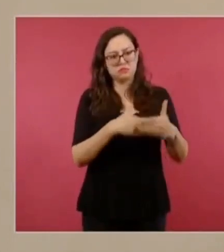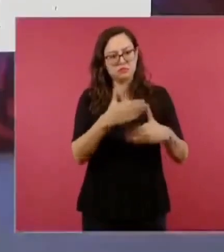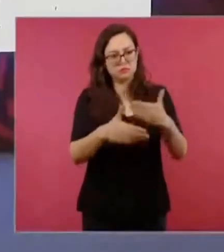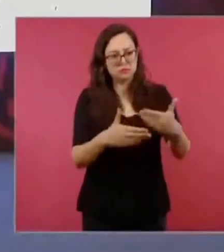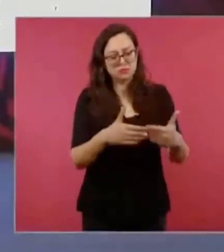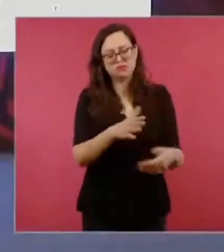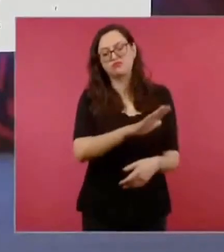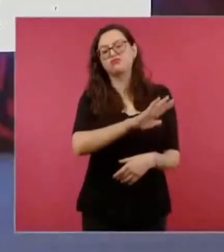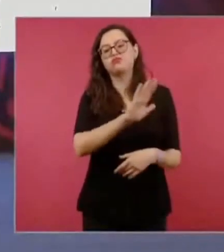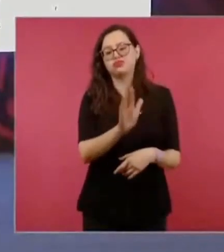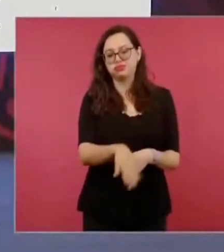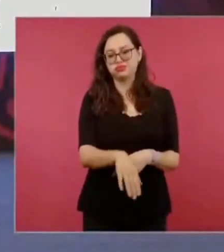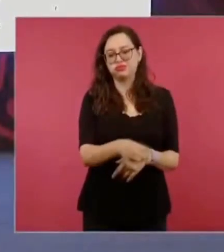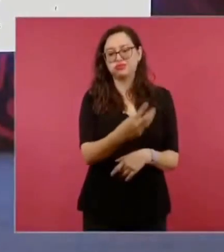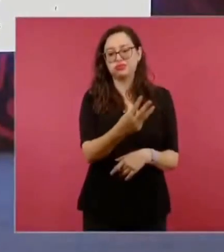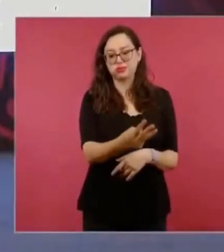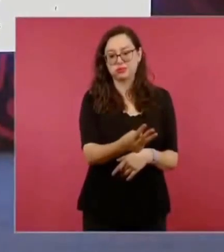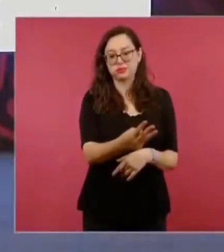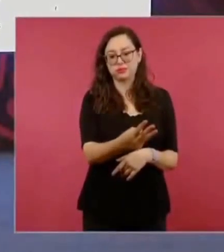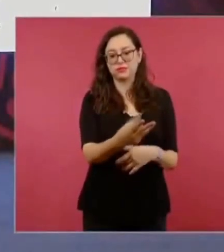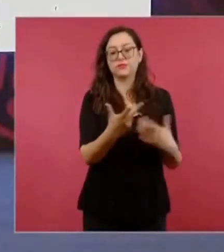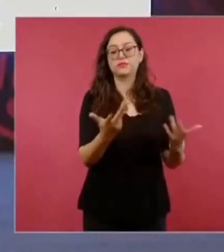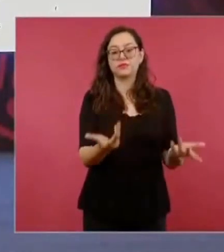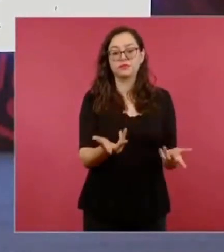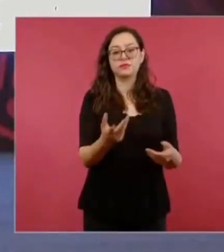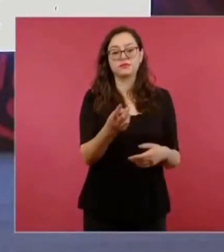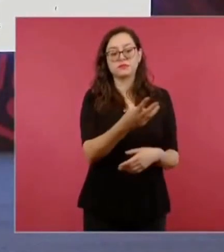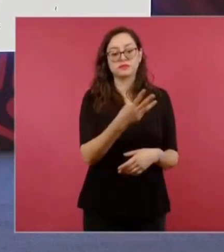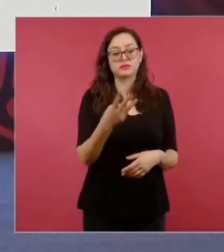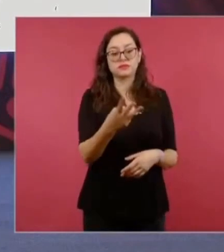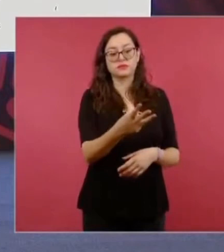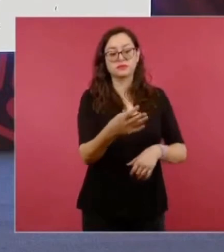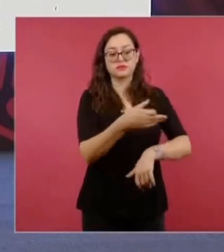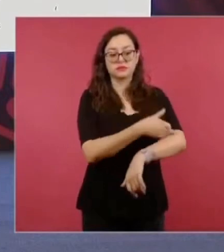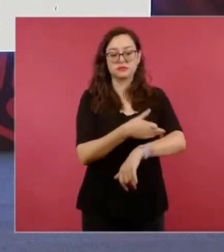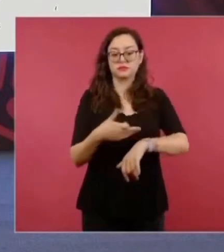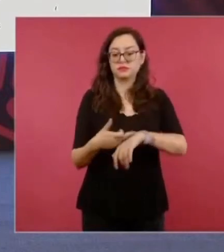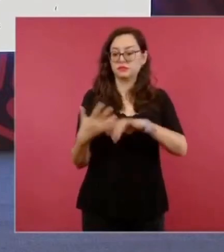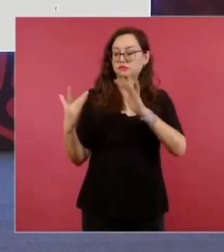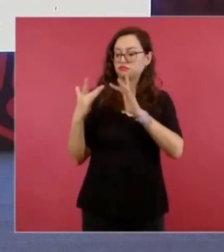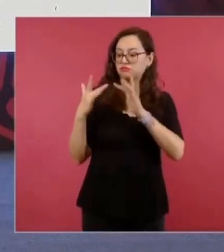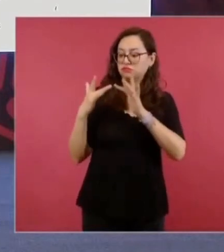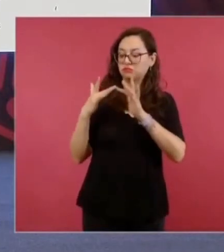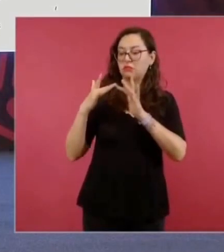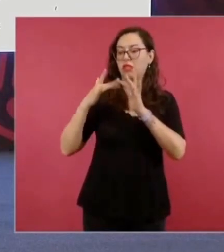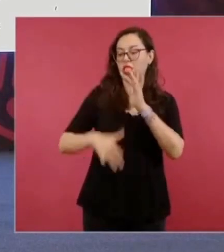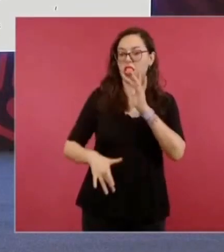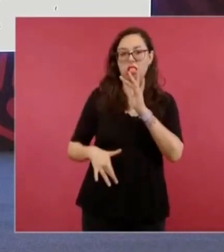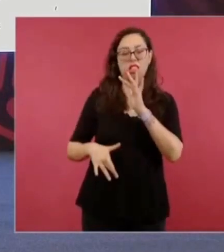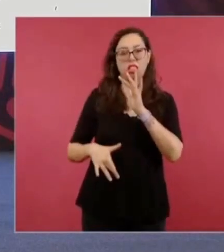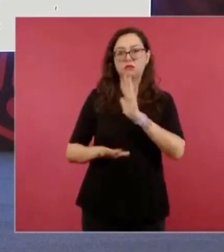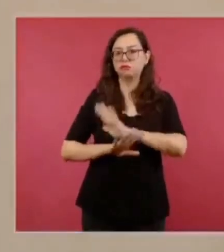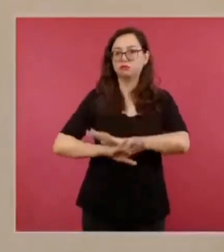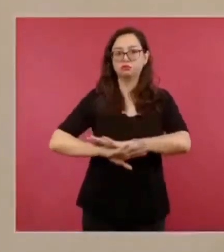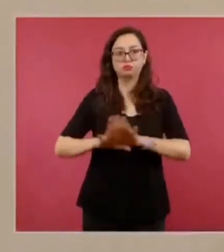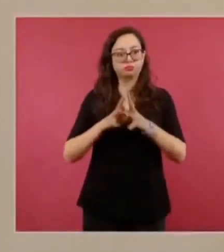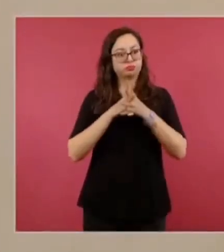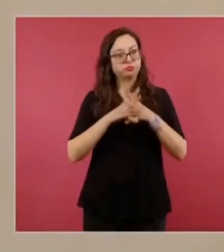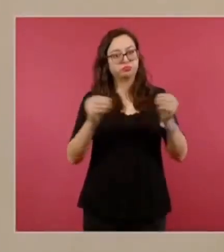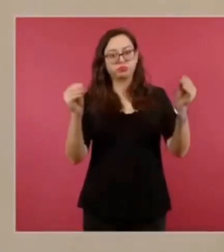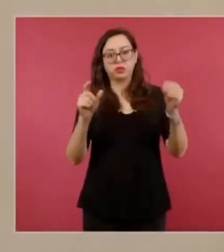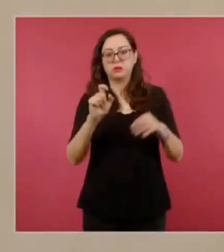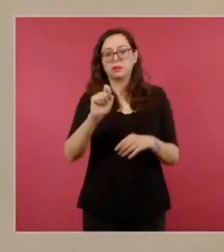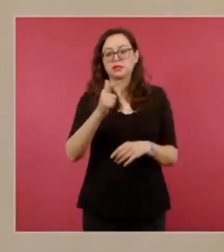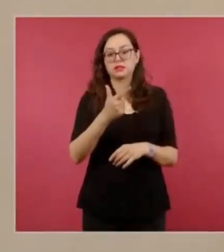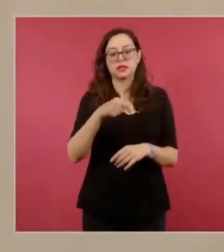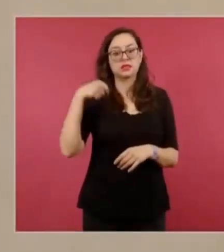las investigaciones, las víctimas dejaron de tener comunicación con sus familiares precisamente desde el día 27 de abril y el día